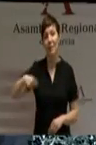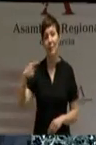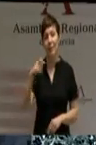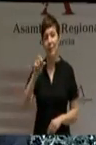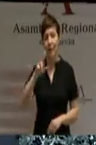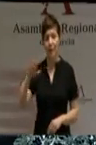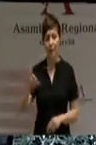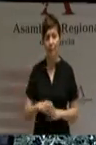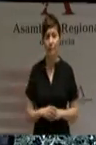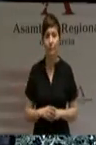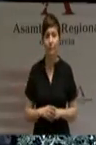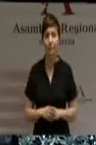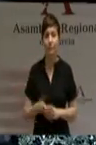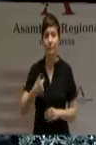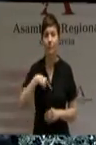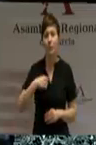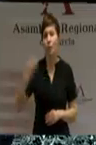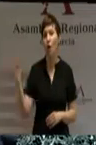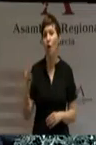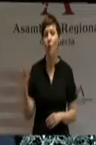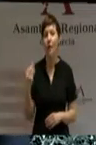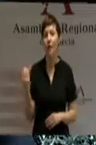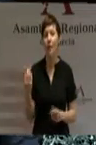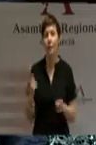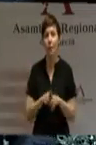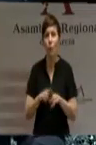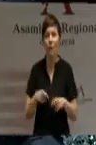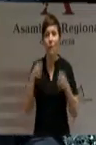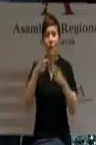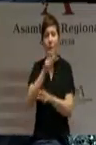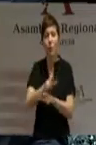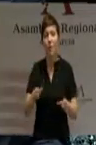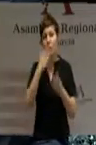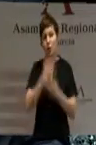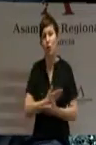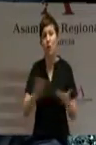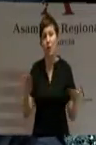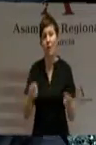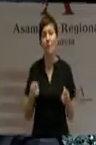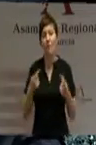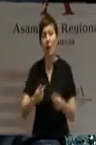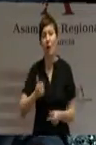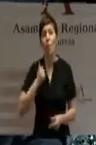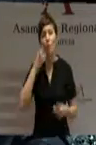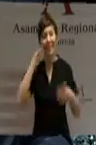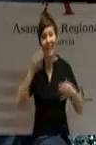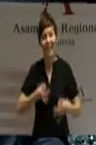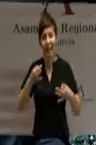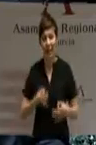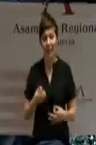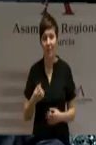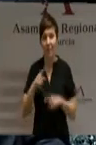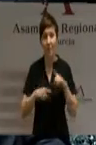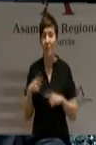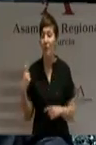Es nuestro deber generar el marco, la confianza y las oportunidades reales que sean necesarias para que cada uno de los